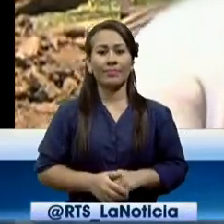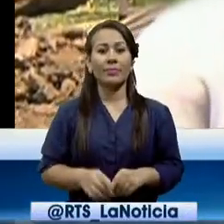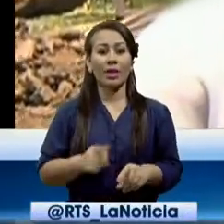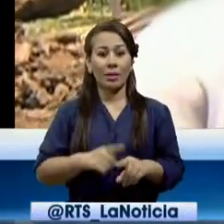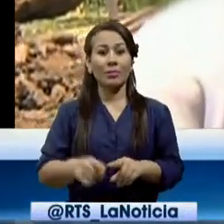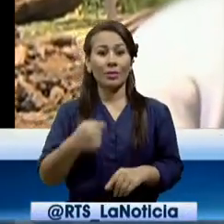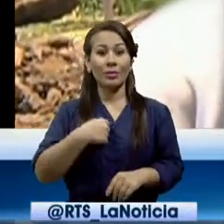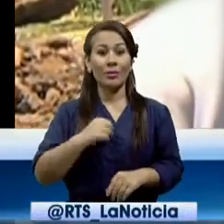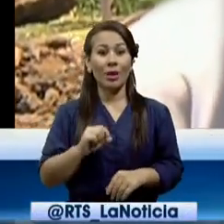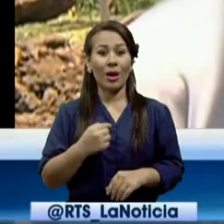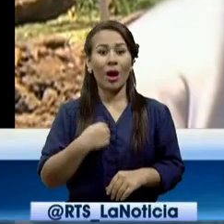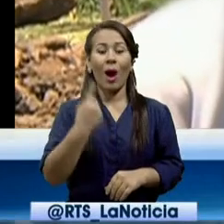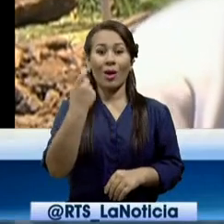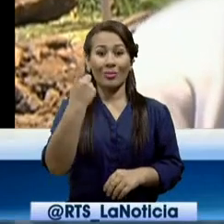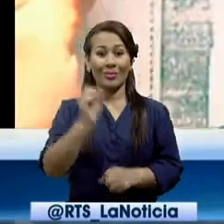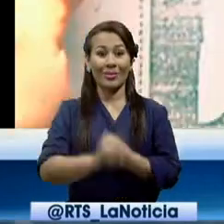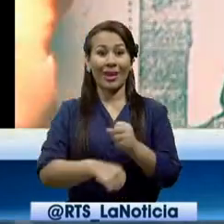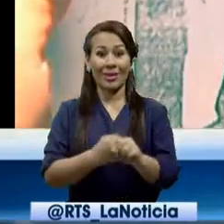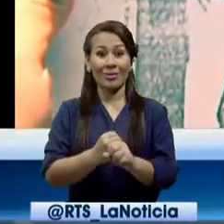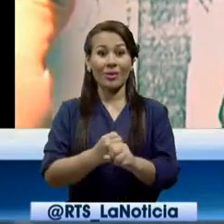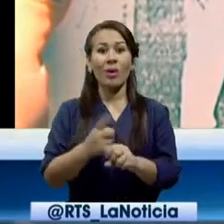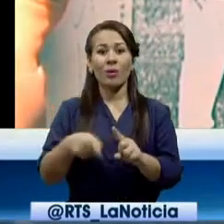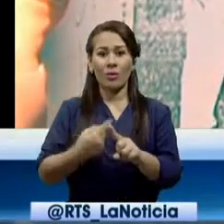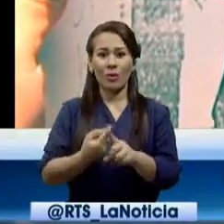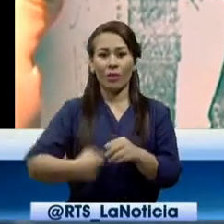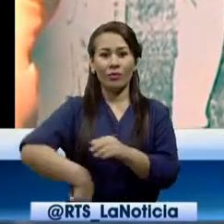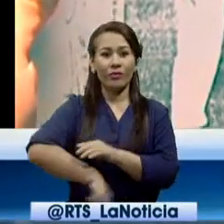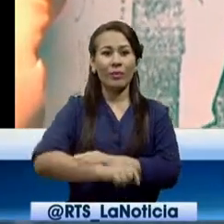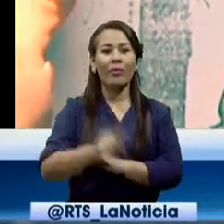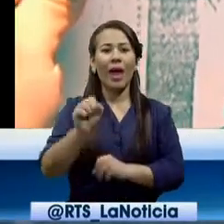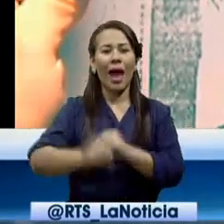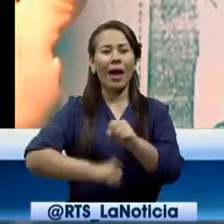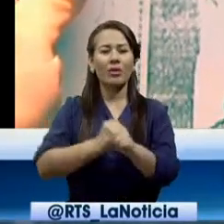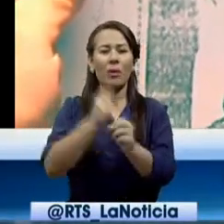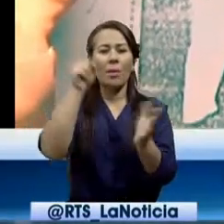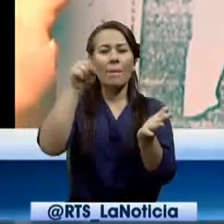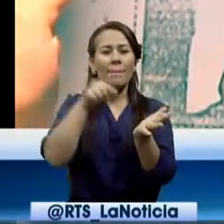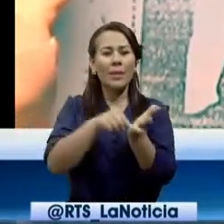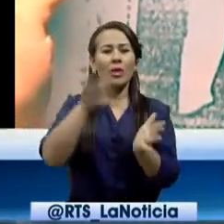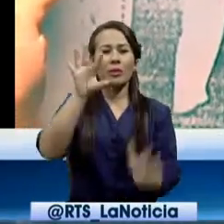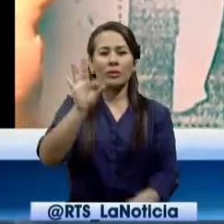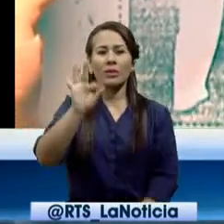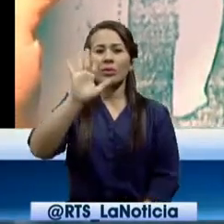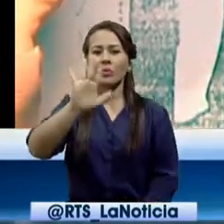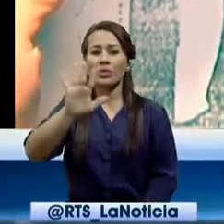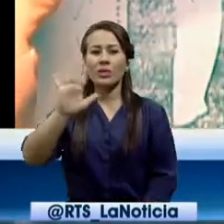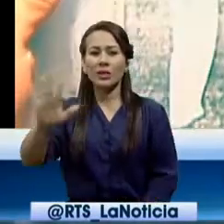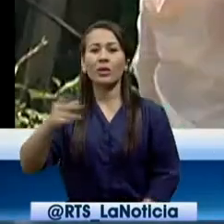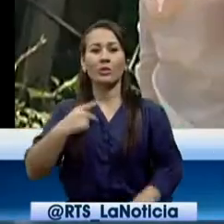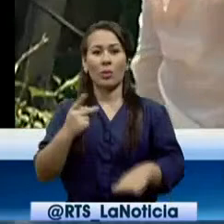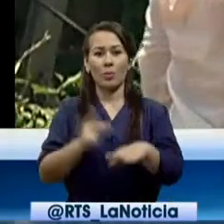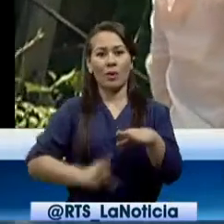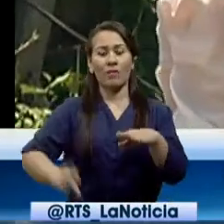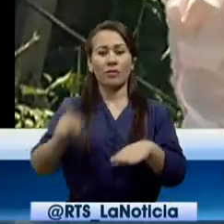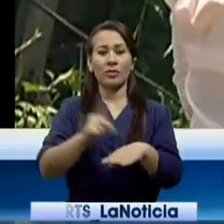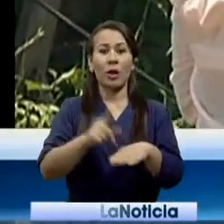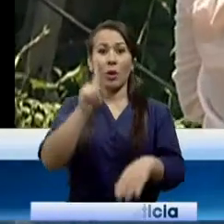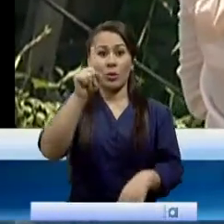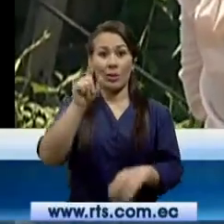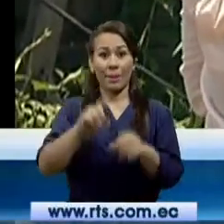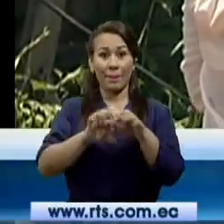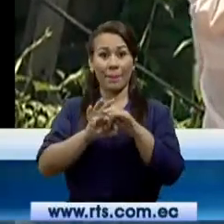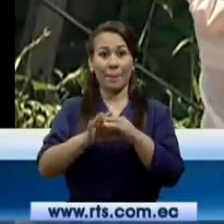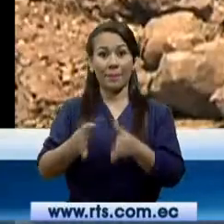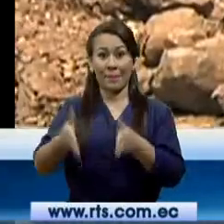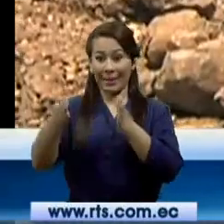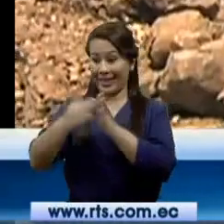recién iba a juntar a once años cuando llegué a Emelé. Y en el año mil novecientos cincuenta y cinco saqué al profesionalismo. Una vecina es quien le da